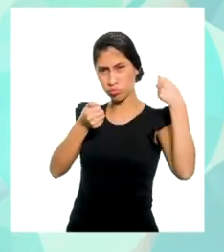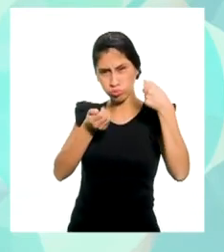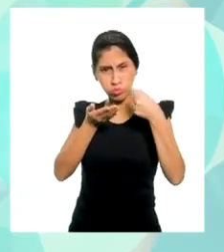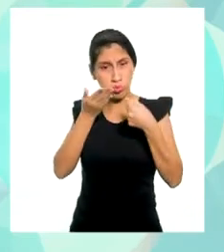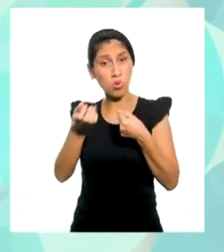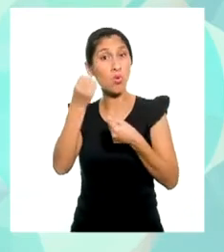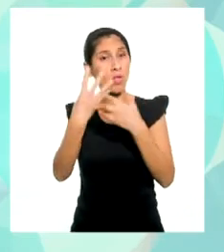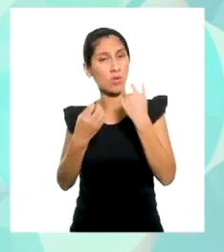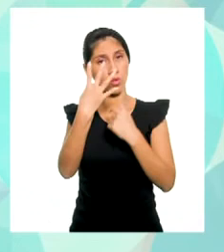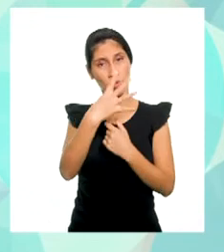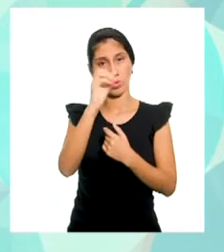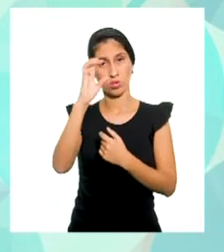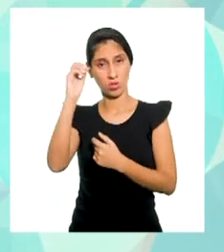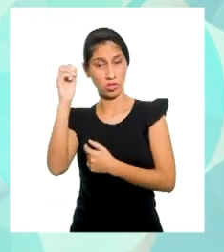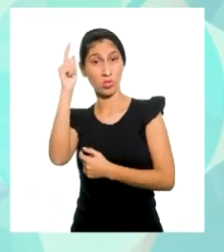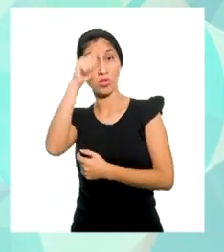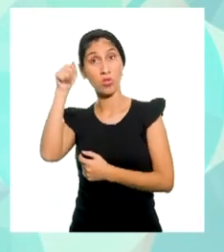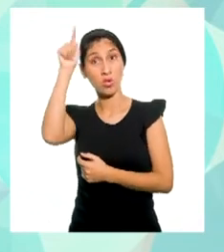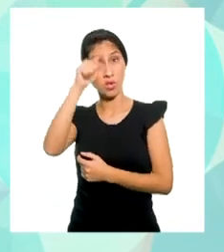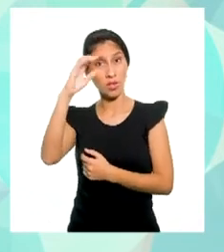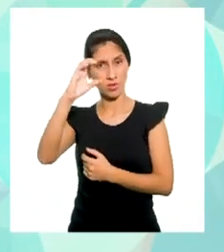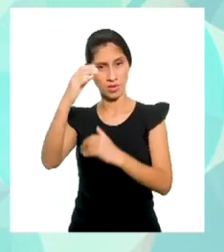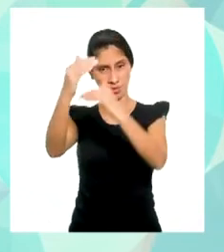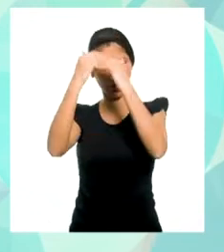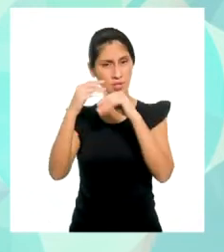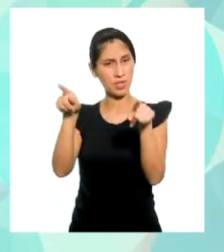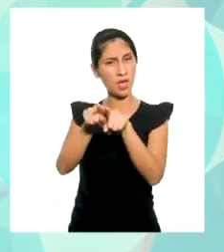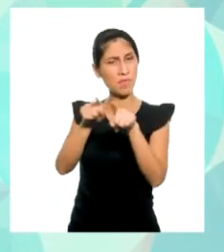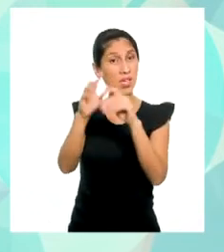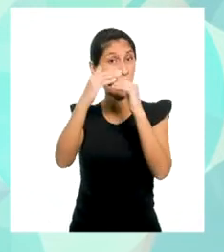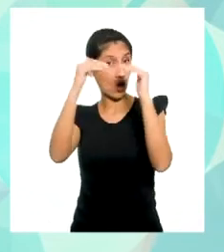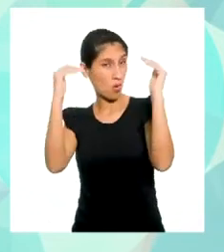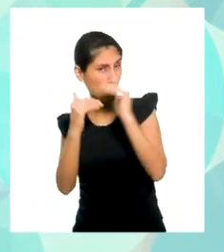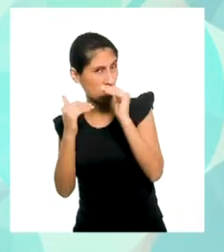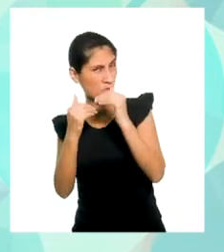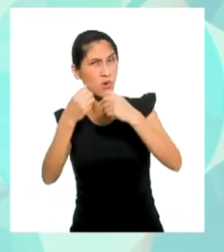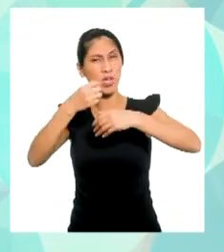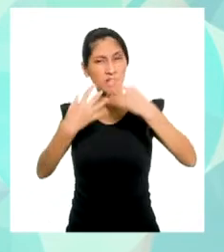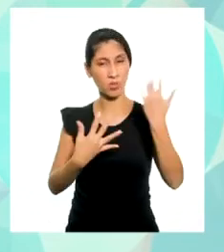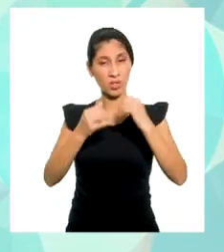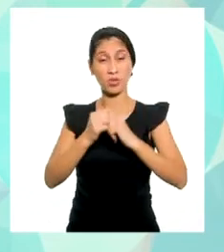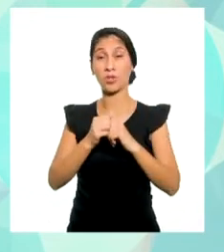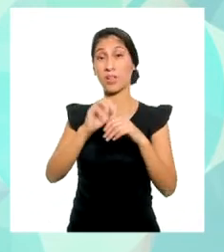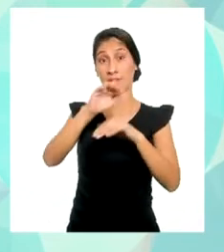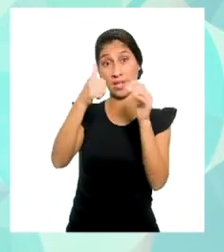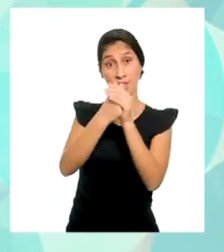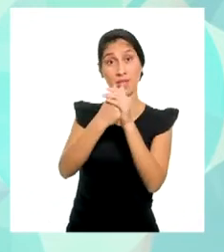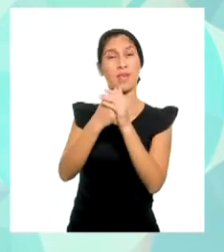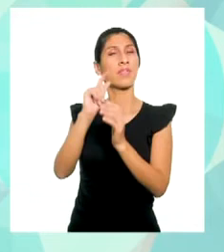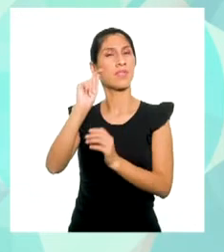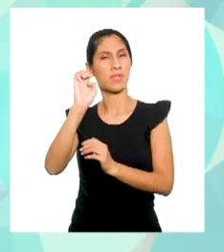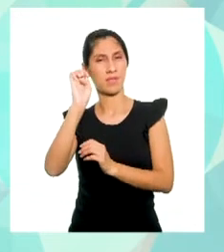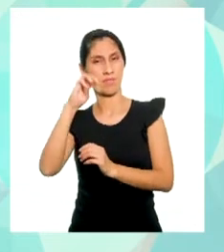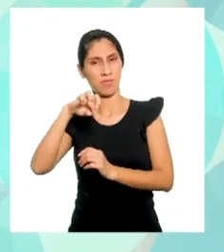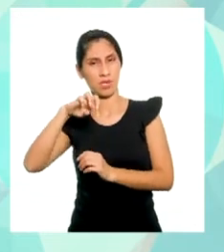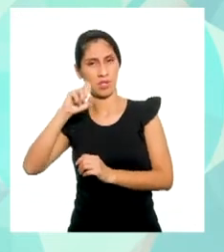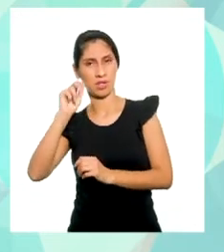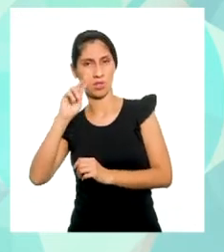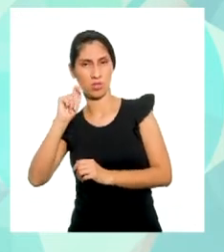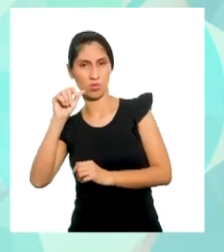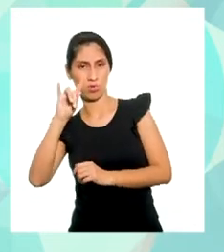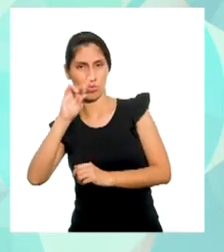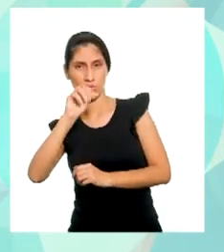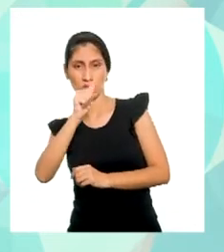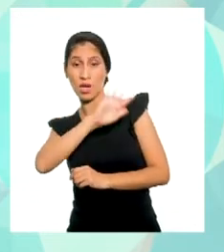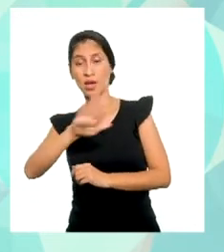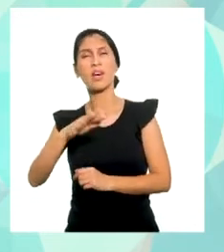es de 400 grados Celsius. Y la temperatura mínima es la temperatura de ambiente, la cual es aproximadamente